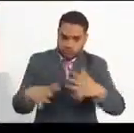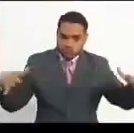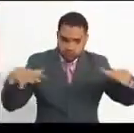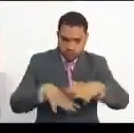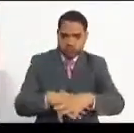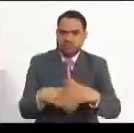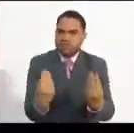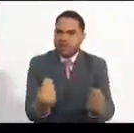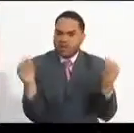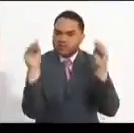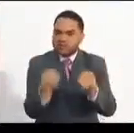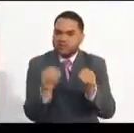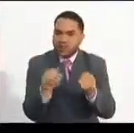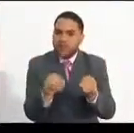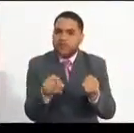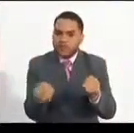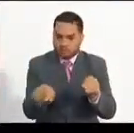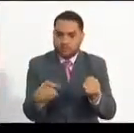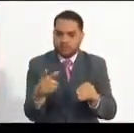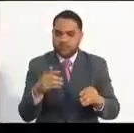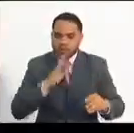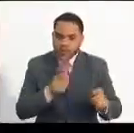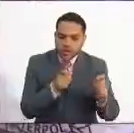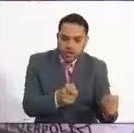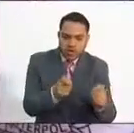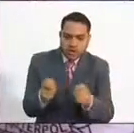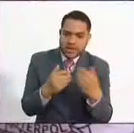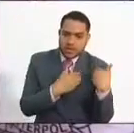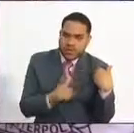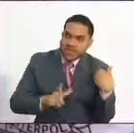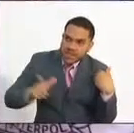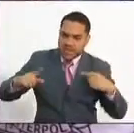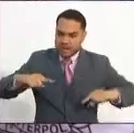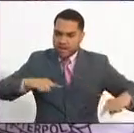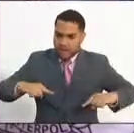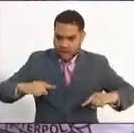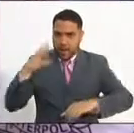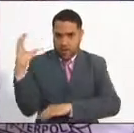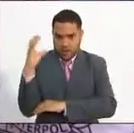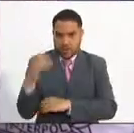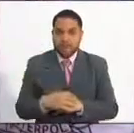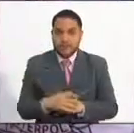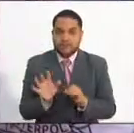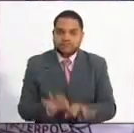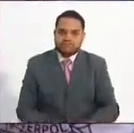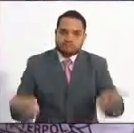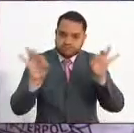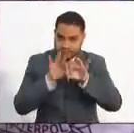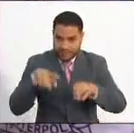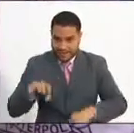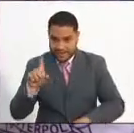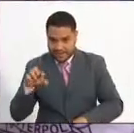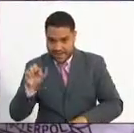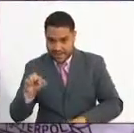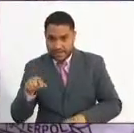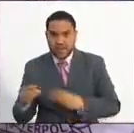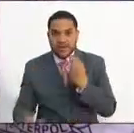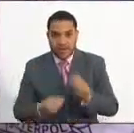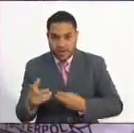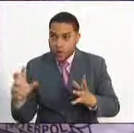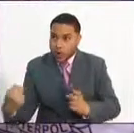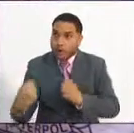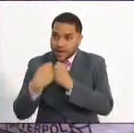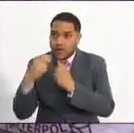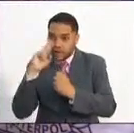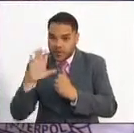mejor nivel de formación de quienes dirigen el país. Resulta fundamental que a través de la ESAP y en este convenio en coordinación